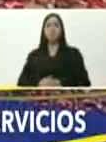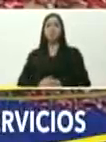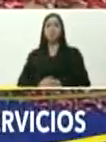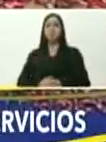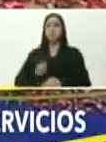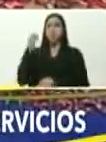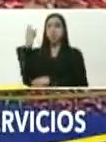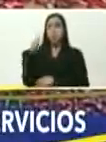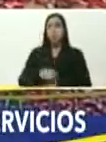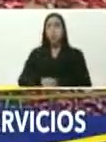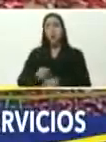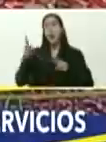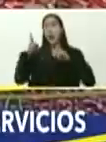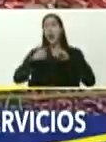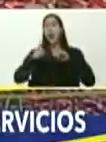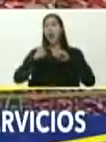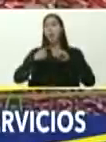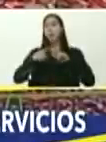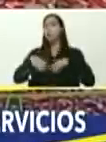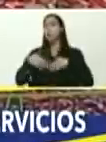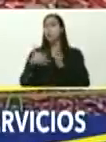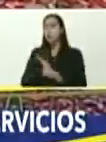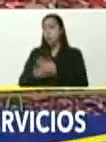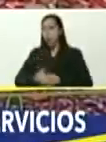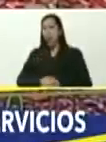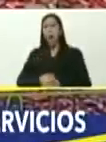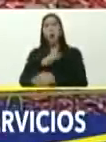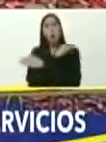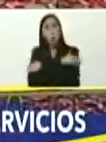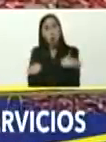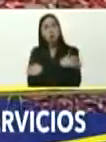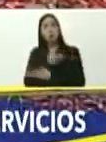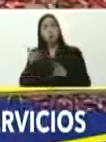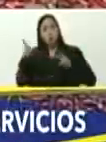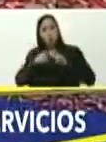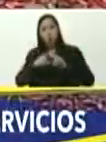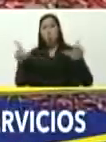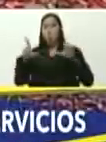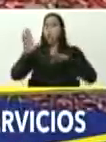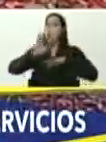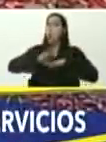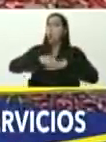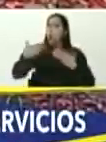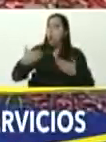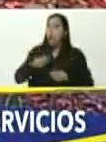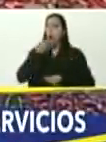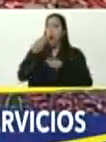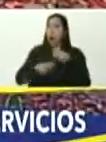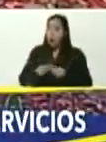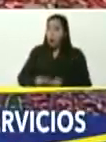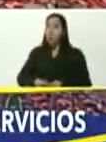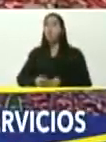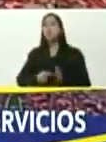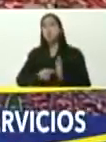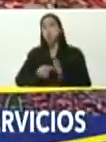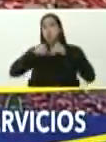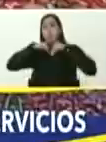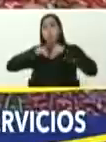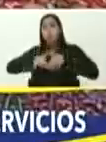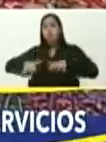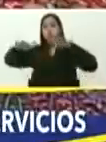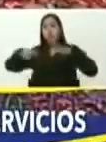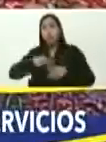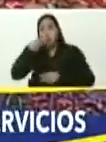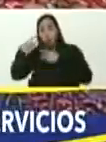declarando, venezolana, de televisión, quiero felicitar, a venezolana, de televisión, por su tremenda cobertura, del